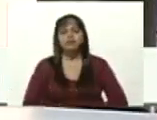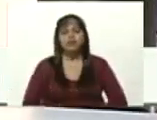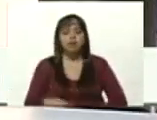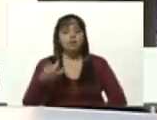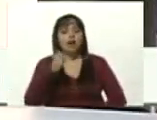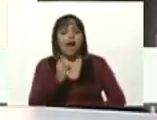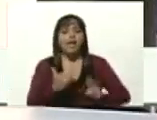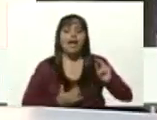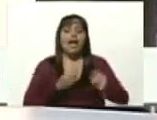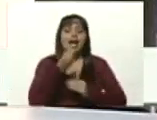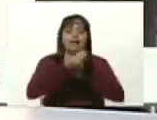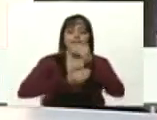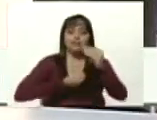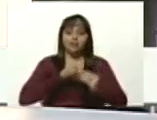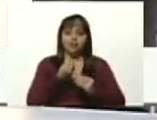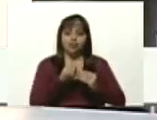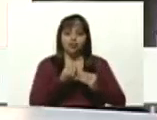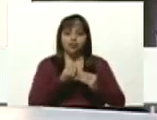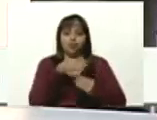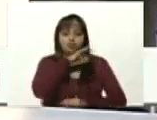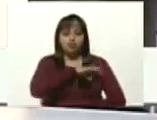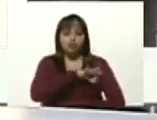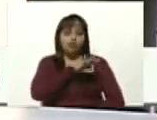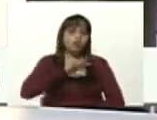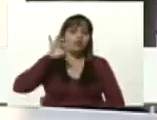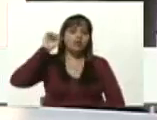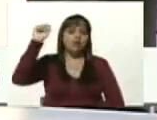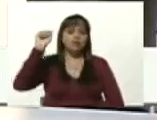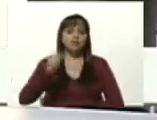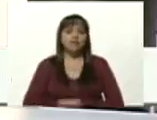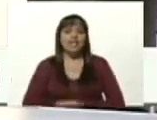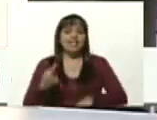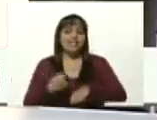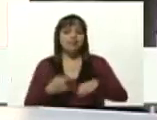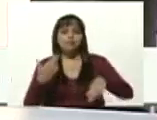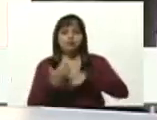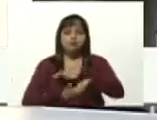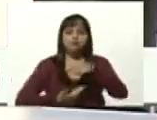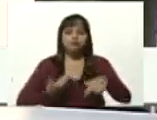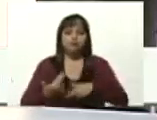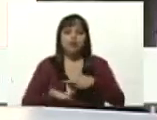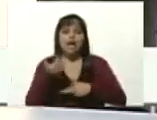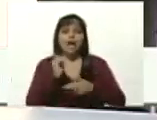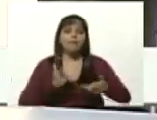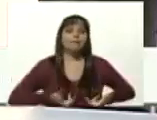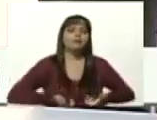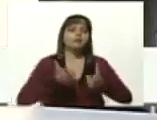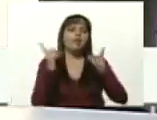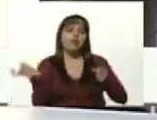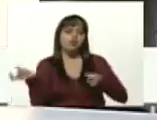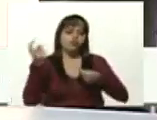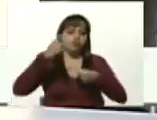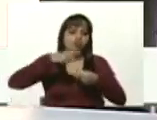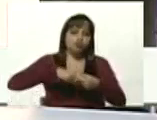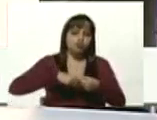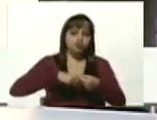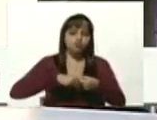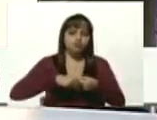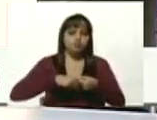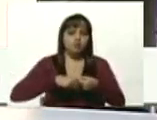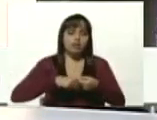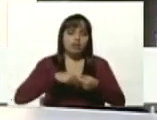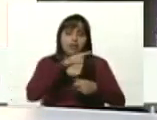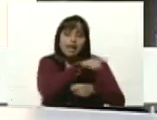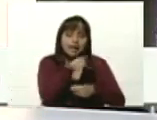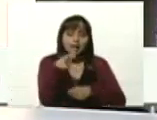construyendo el socialismo estamos en revolución y ha permitido la inclusión de aquellos